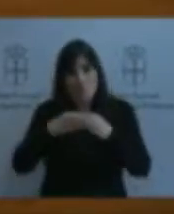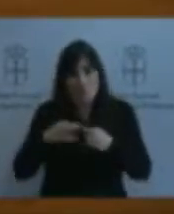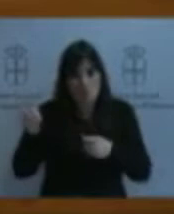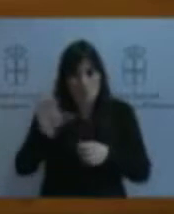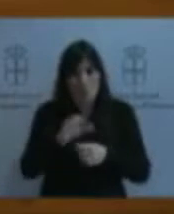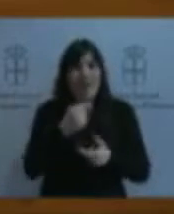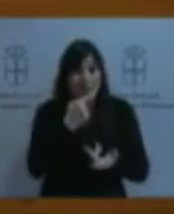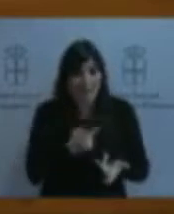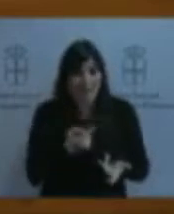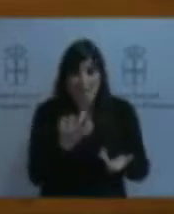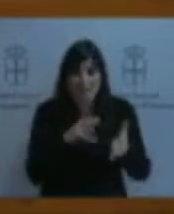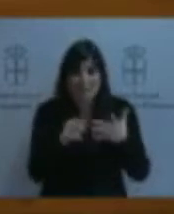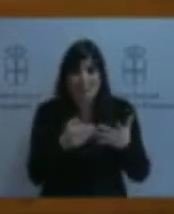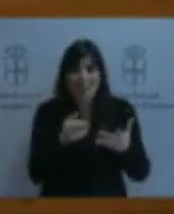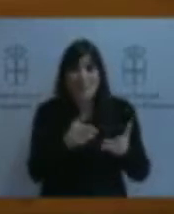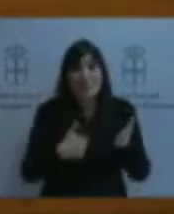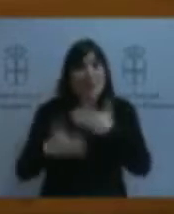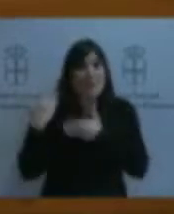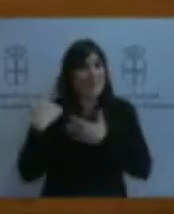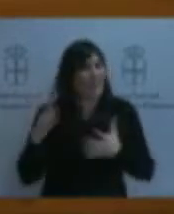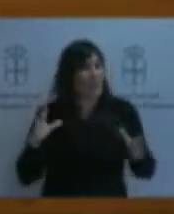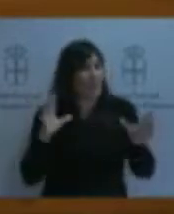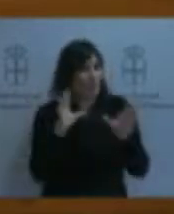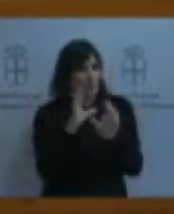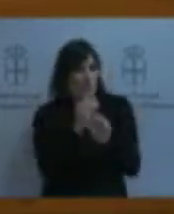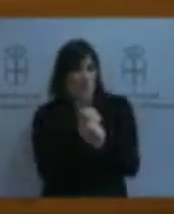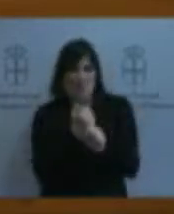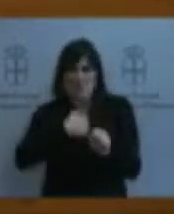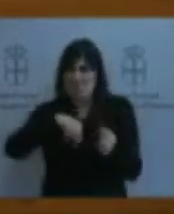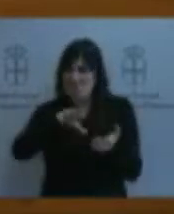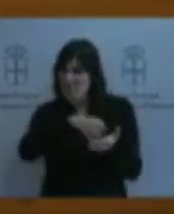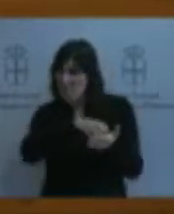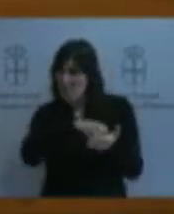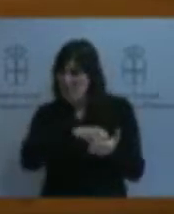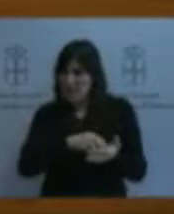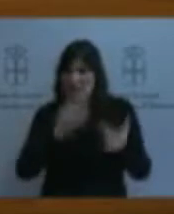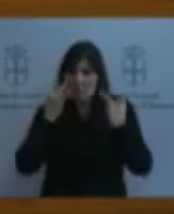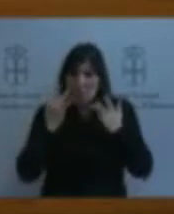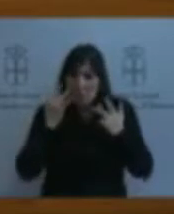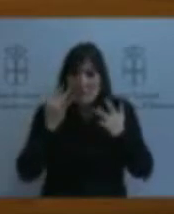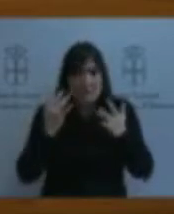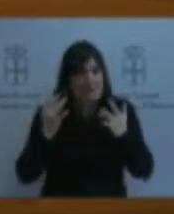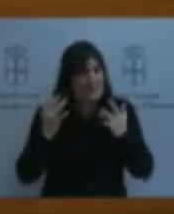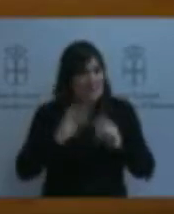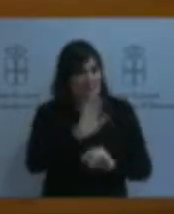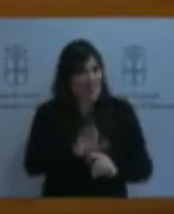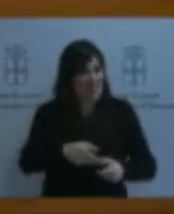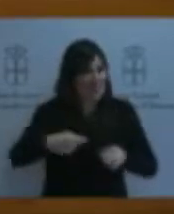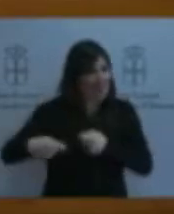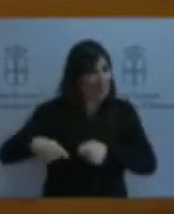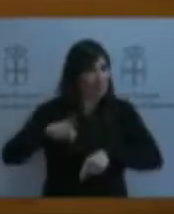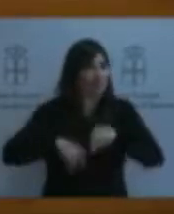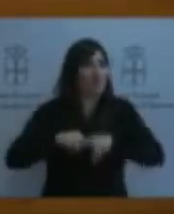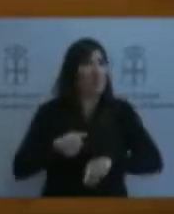oscuro y dudamos claramente de su objetividad. Más parece que se negocien en base a cuotas de poder político. Por esta